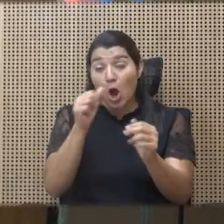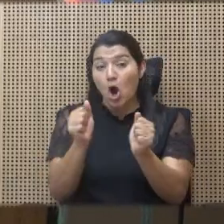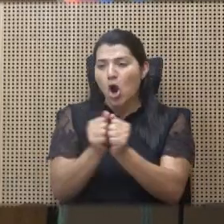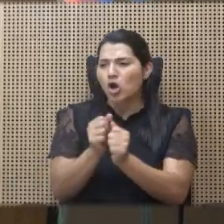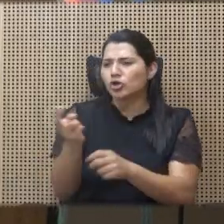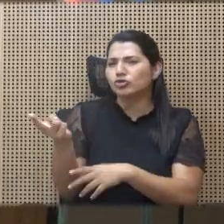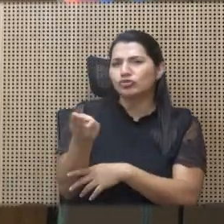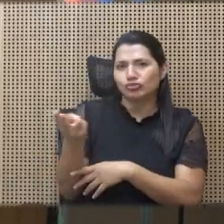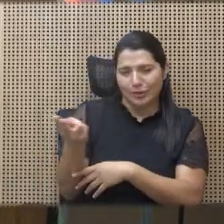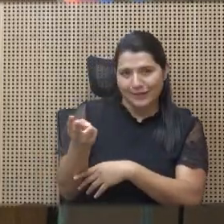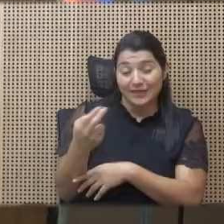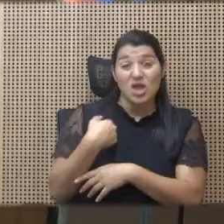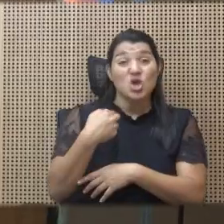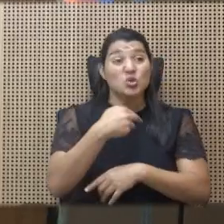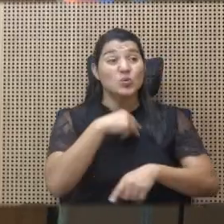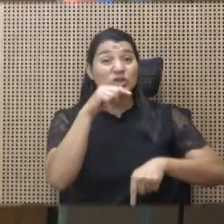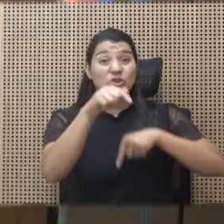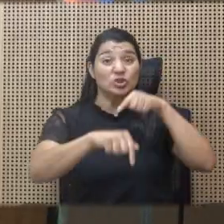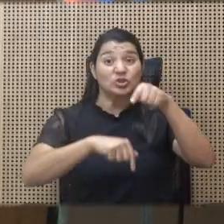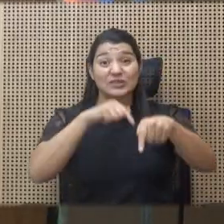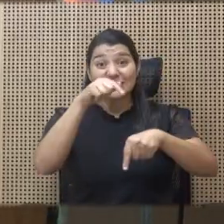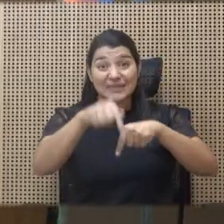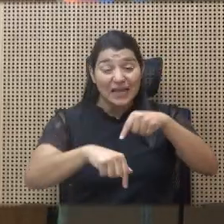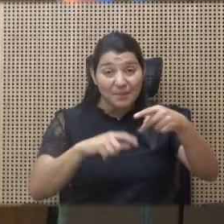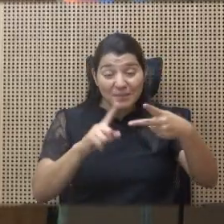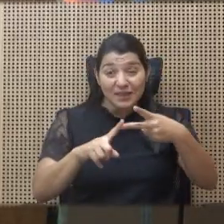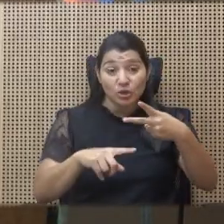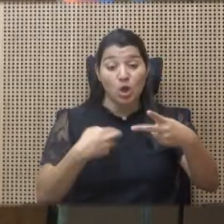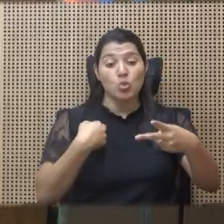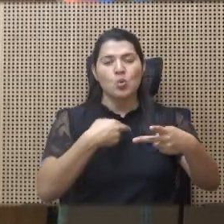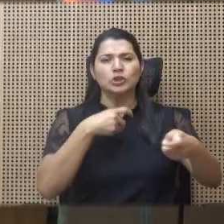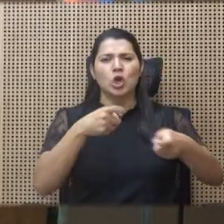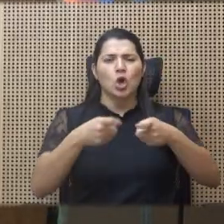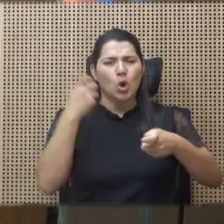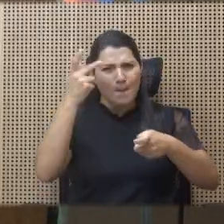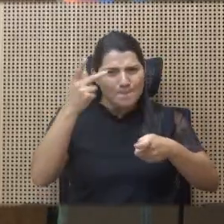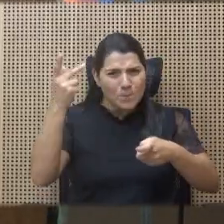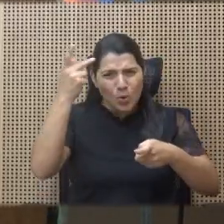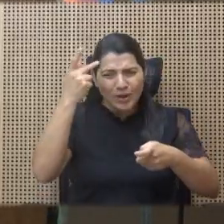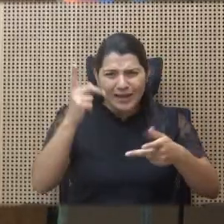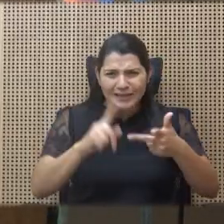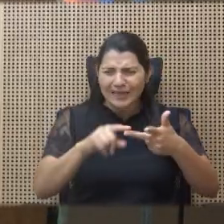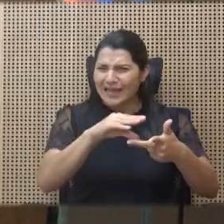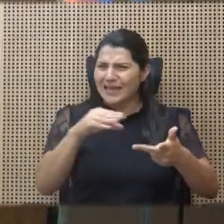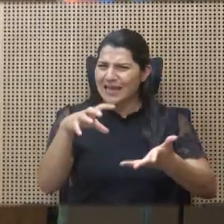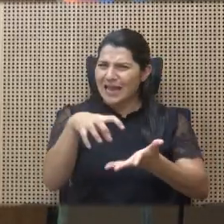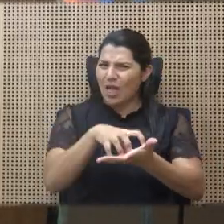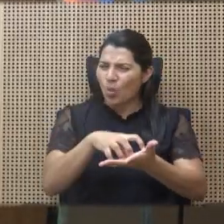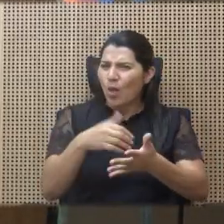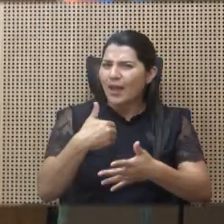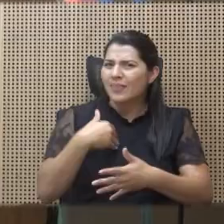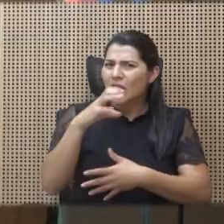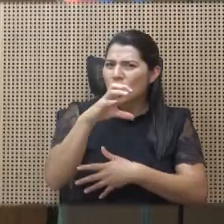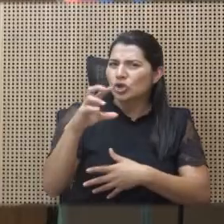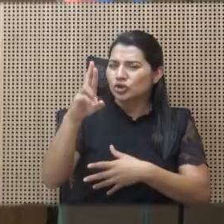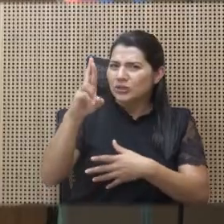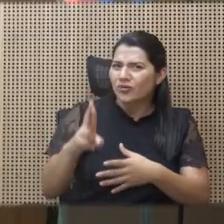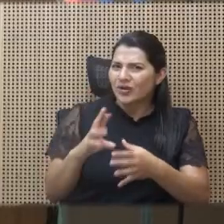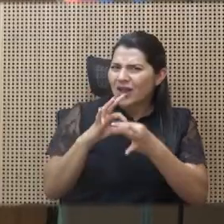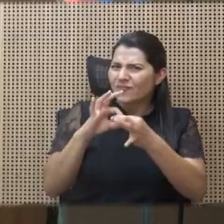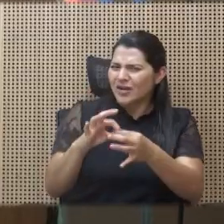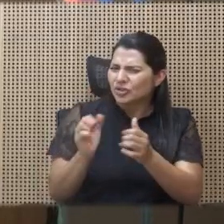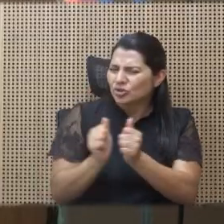señalamientos y el control político y las grandes incógnitas que tiene el país sobre la infiltración del